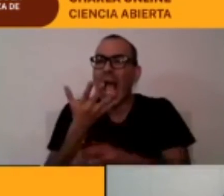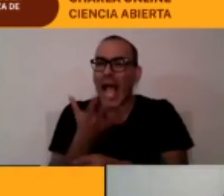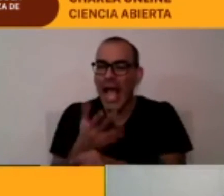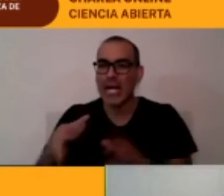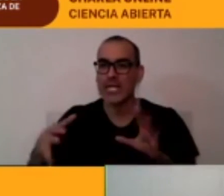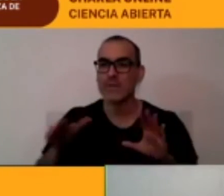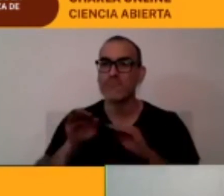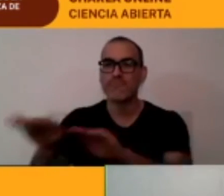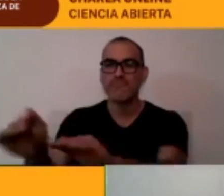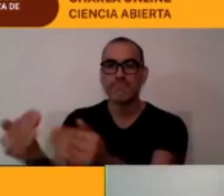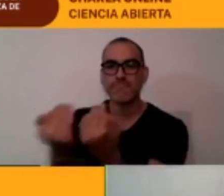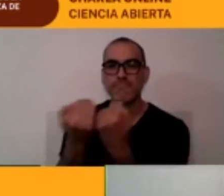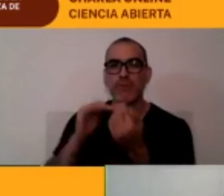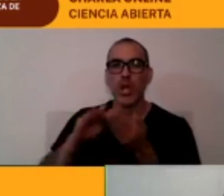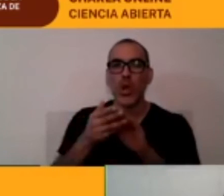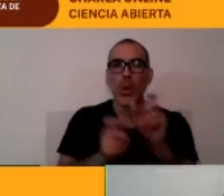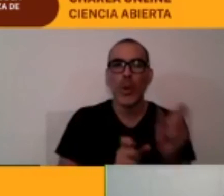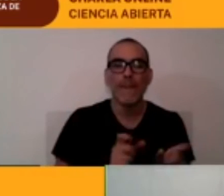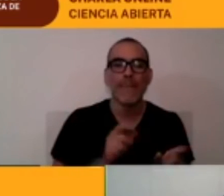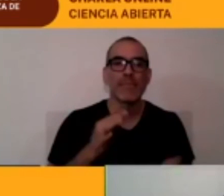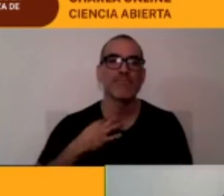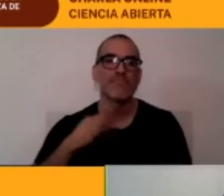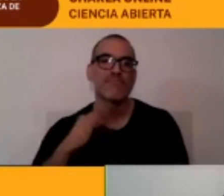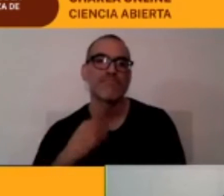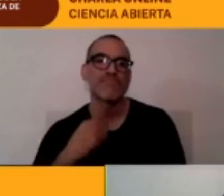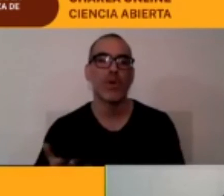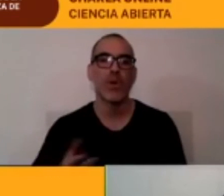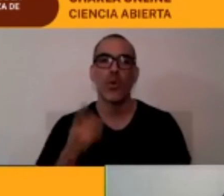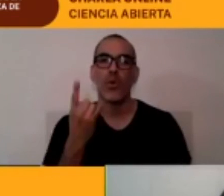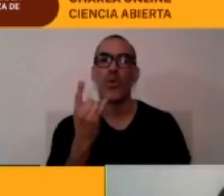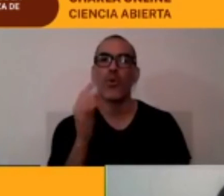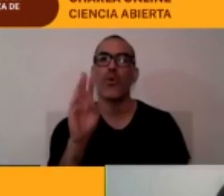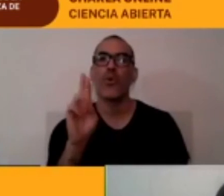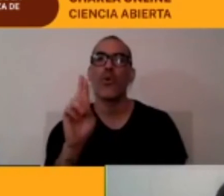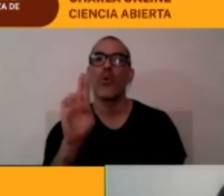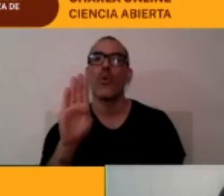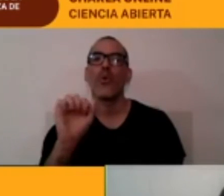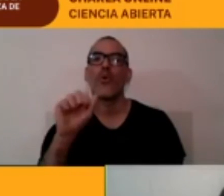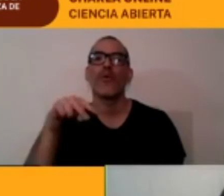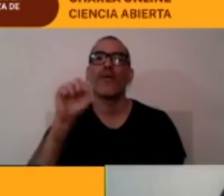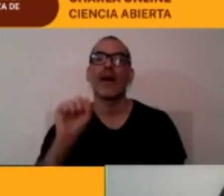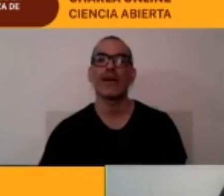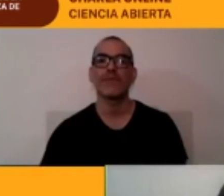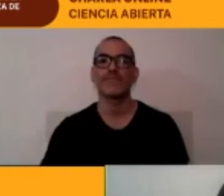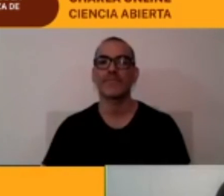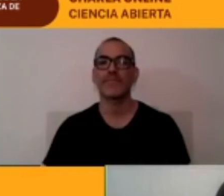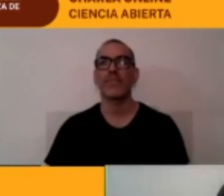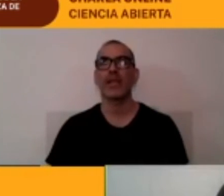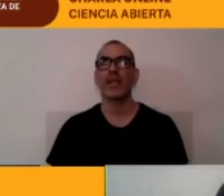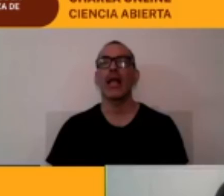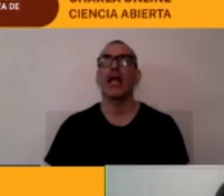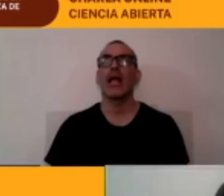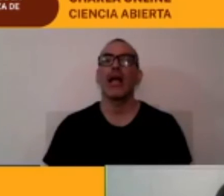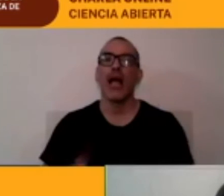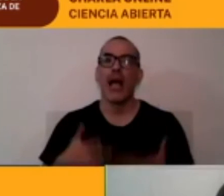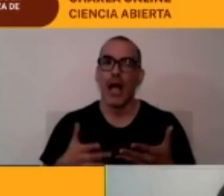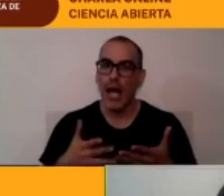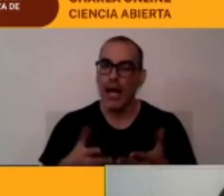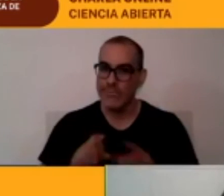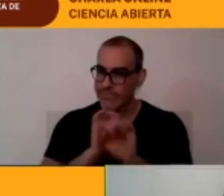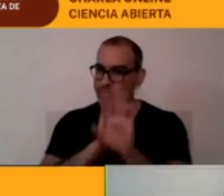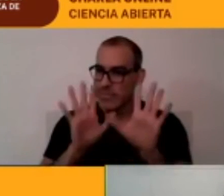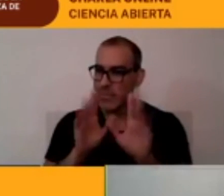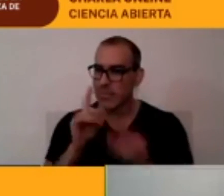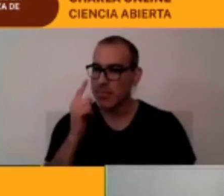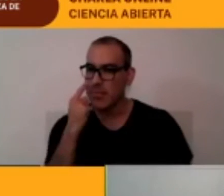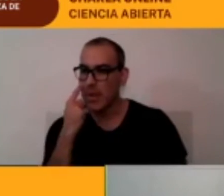comunidades sí a ver aquí hay que a ver aclaremos comunidades se llama el indígena que